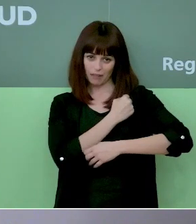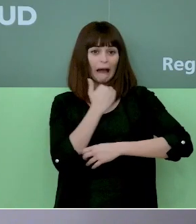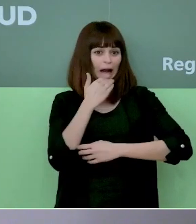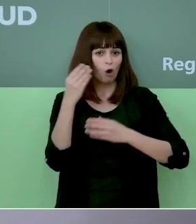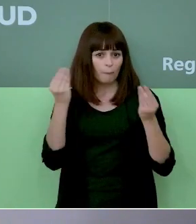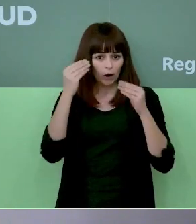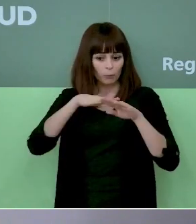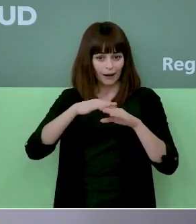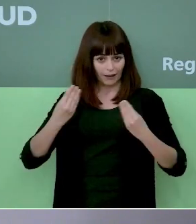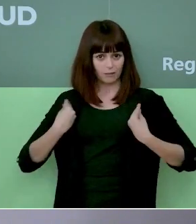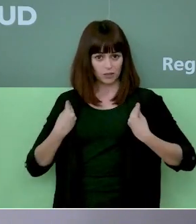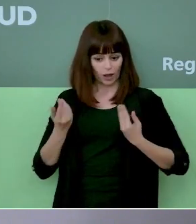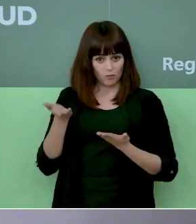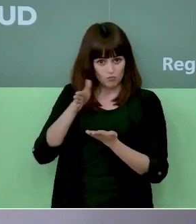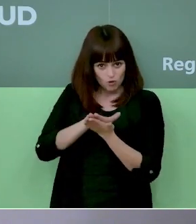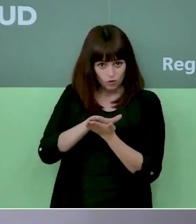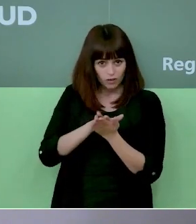alguna de esas vidas que hemos perdido?